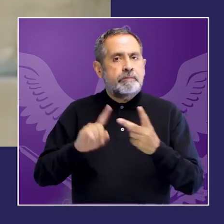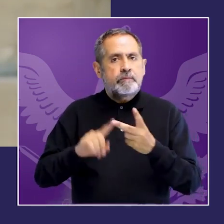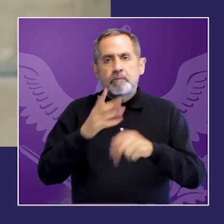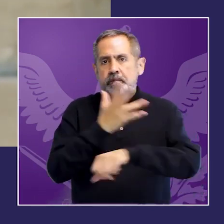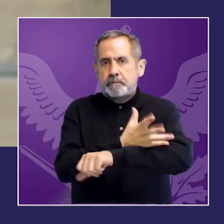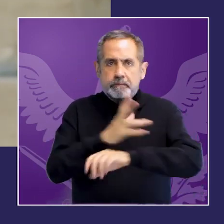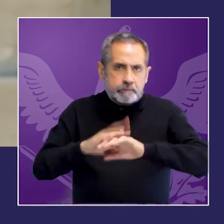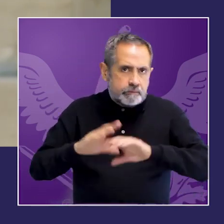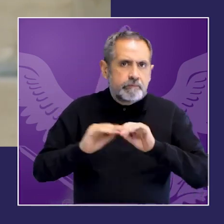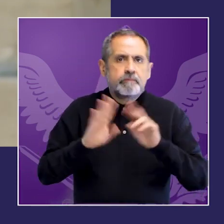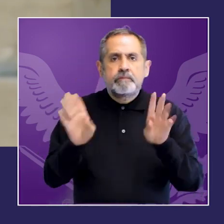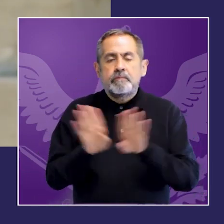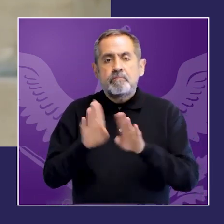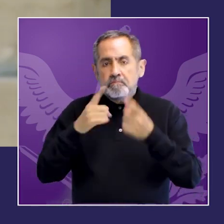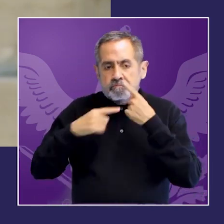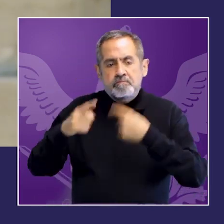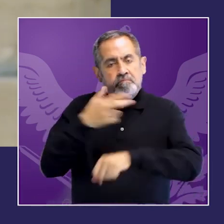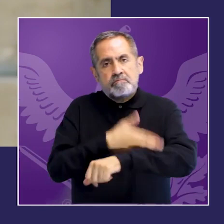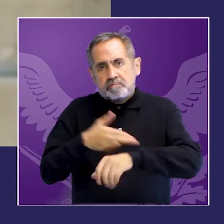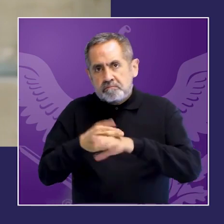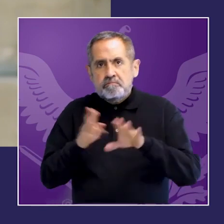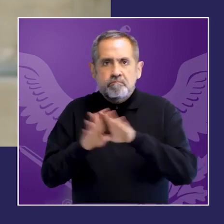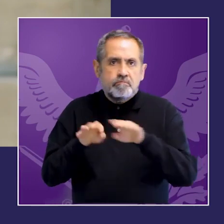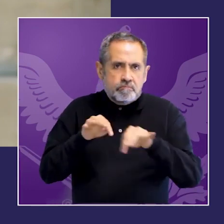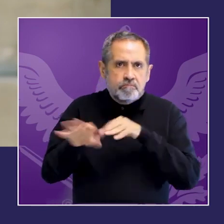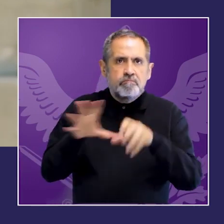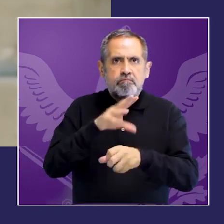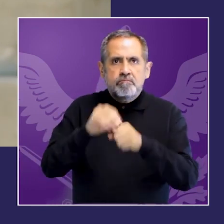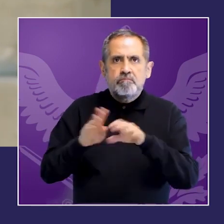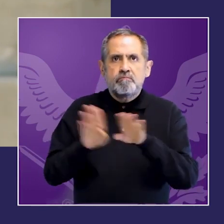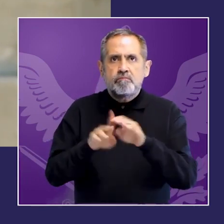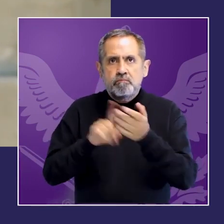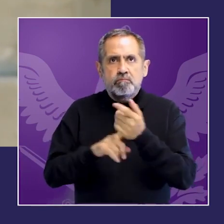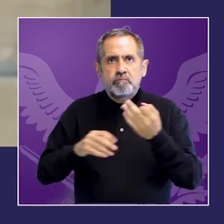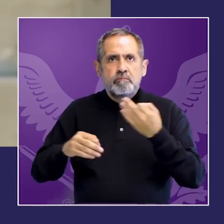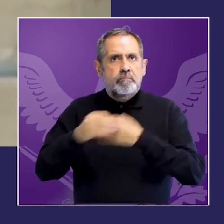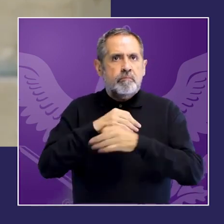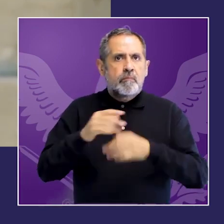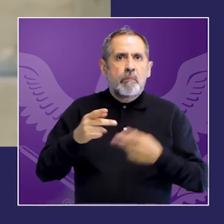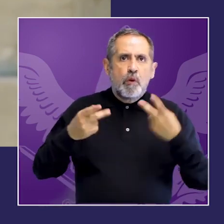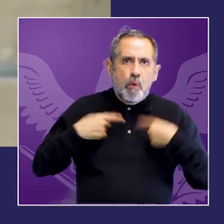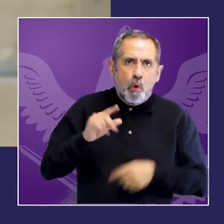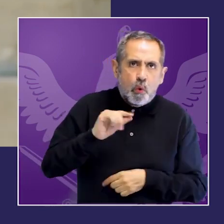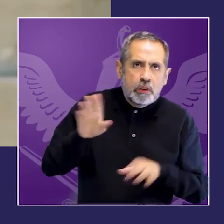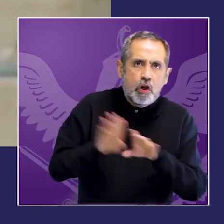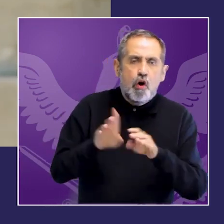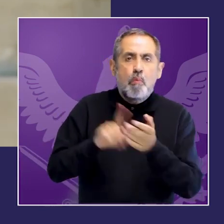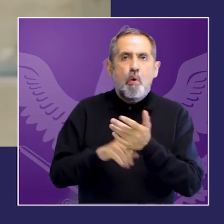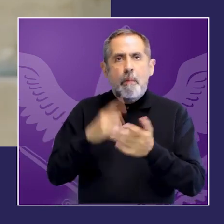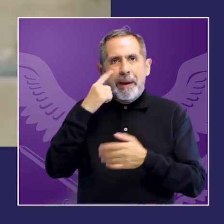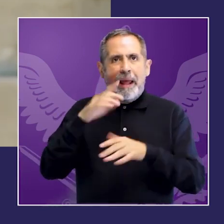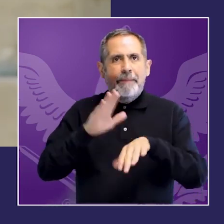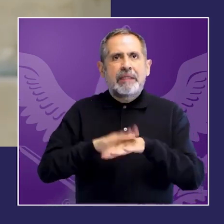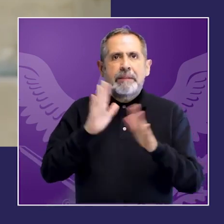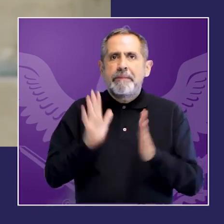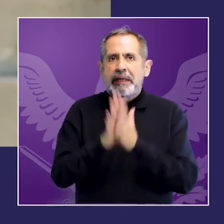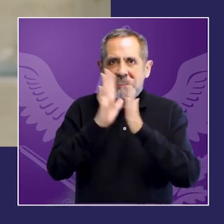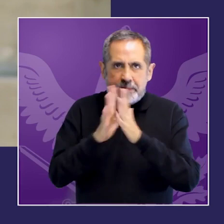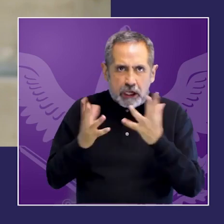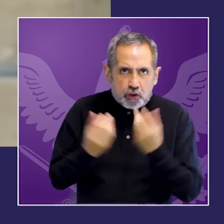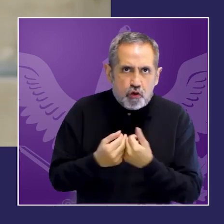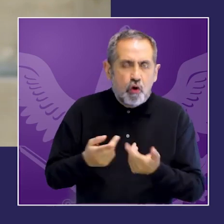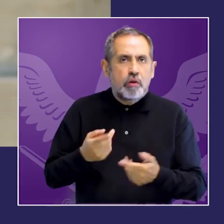con posibilidades de participación ciudadana y esto facilita las garantías de no repetición a partir de acciones de